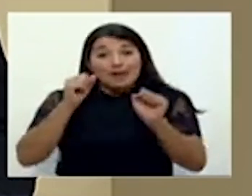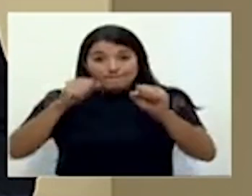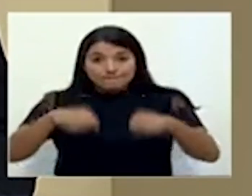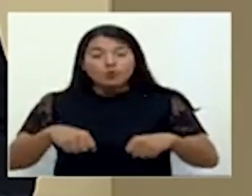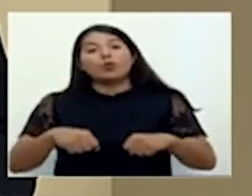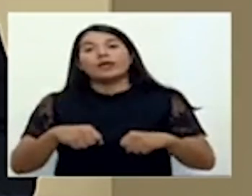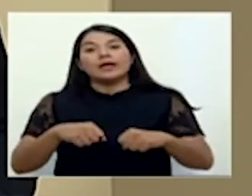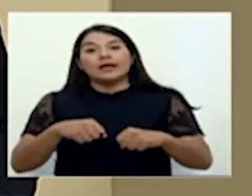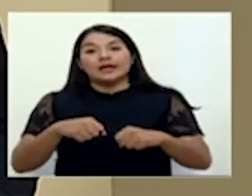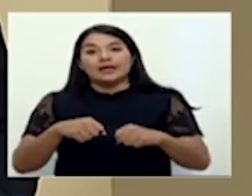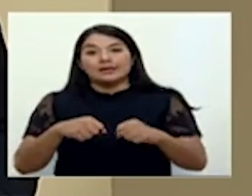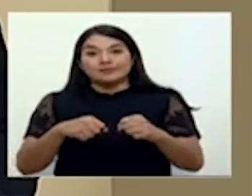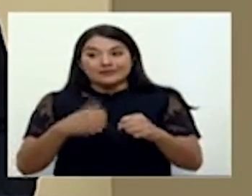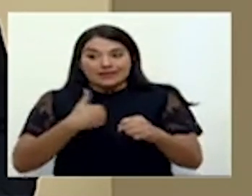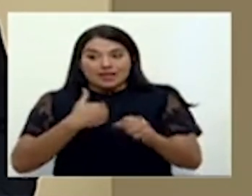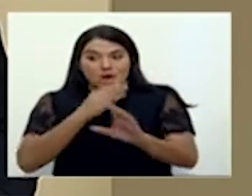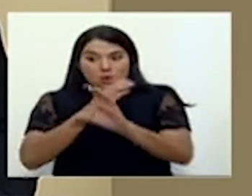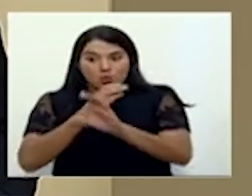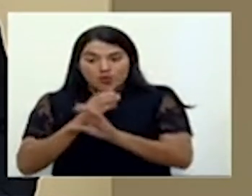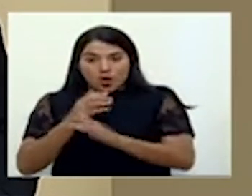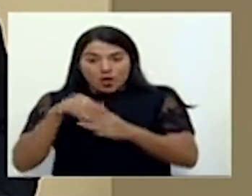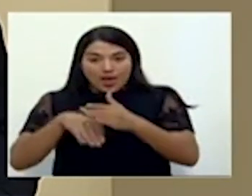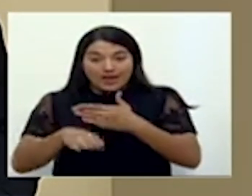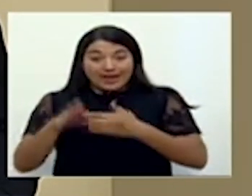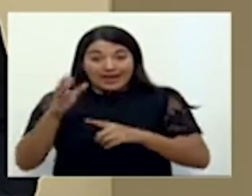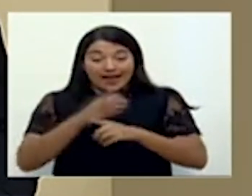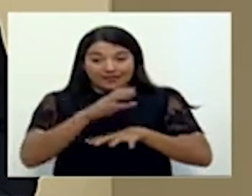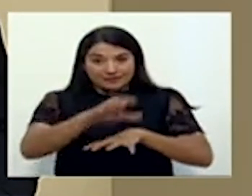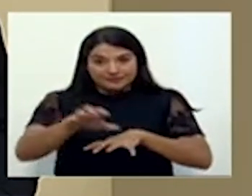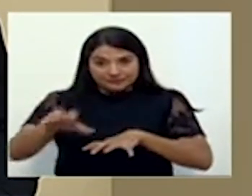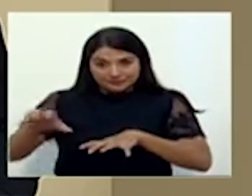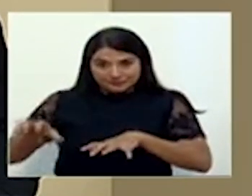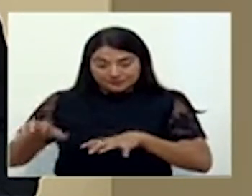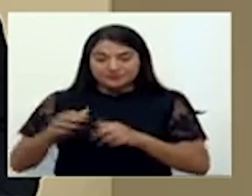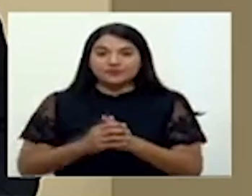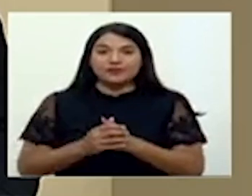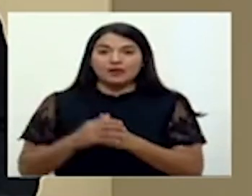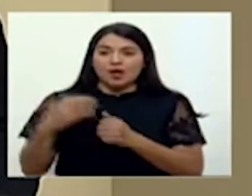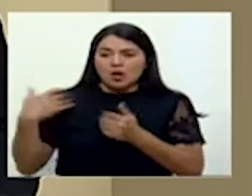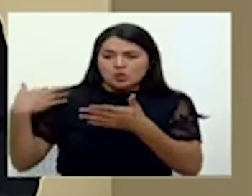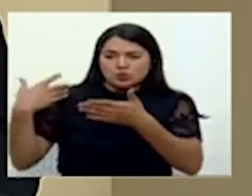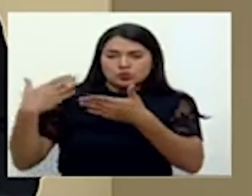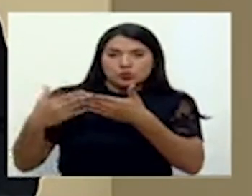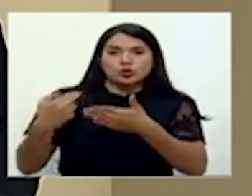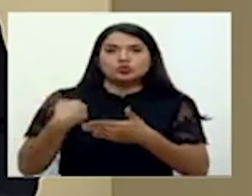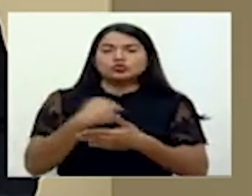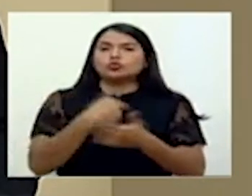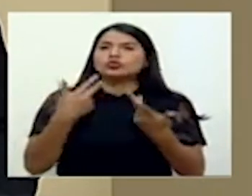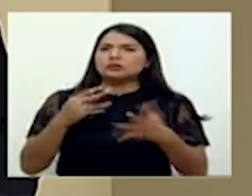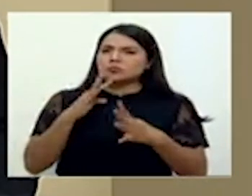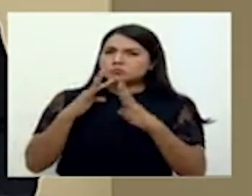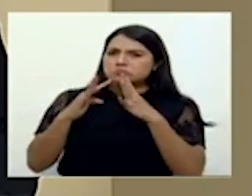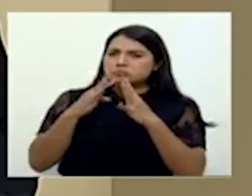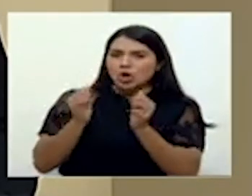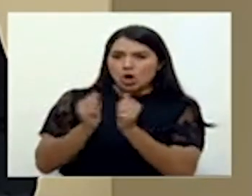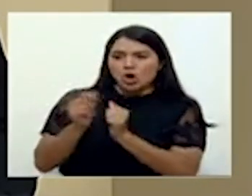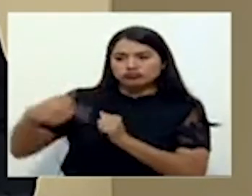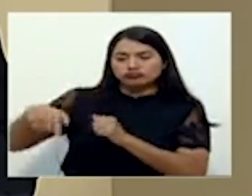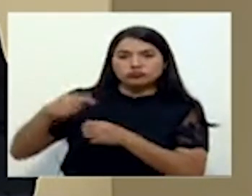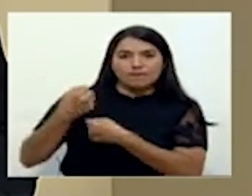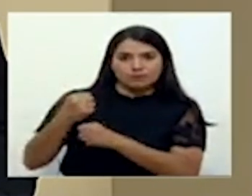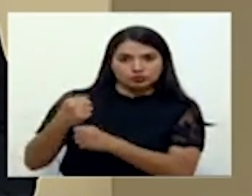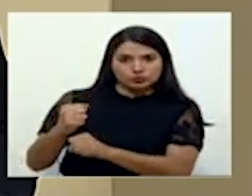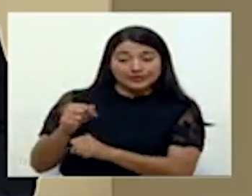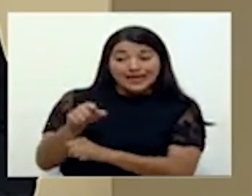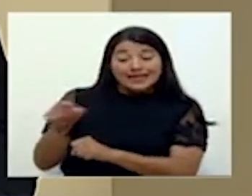de las medidas locales y también asumiendo esos liderazgos. En los últimos días hemos estado conversando con ellos, ya incluso